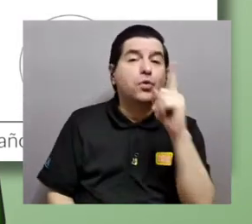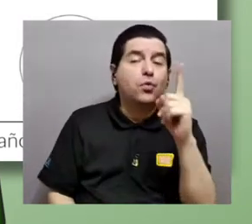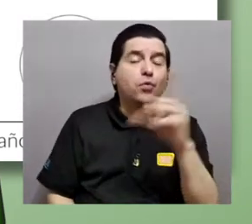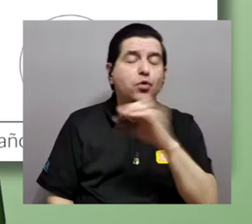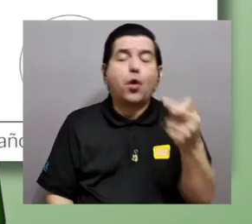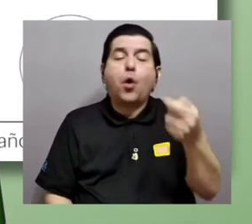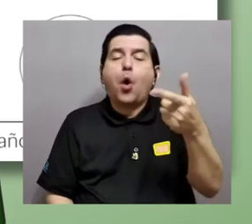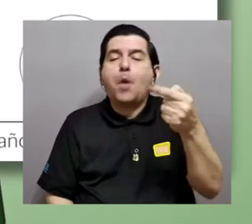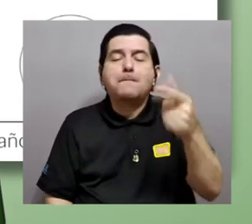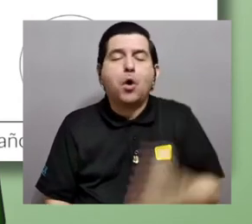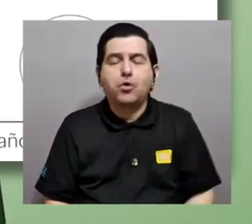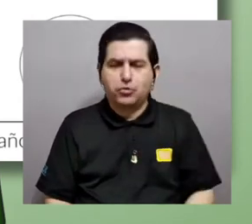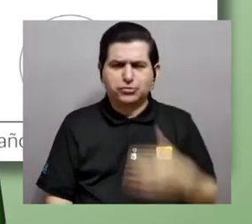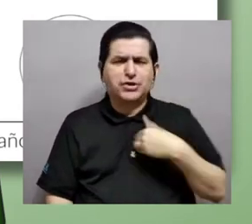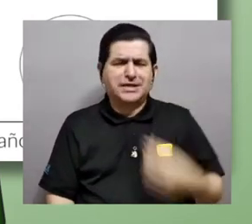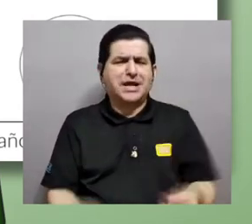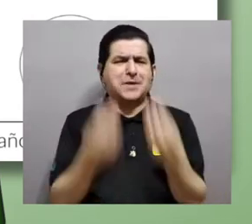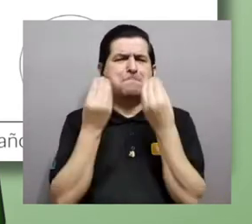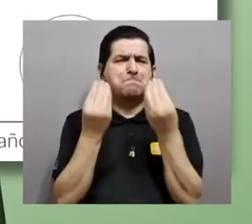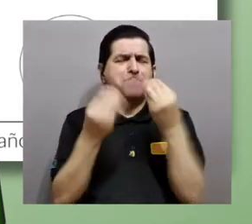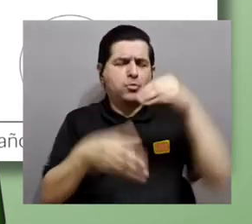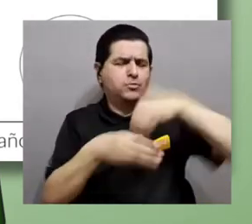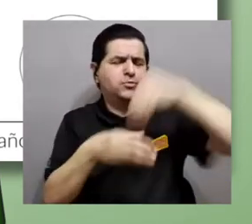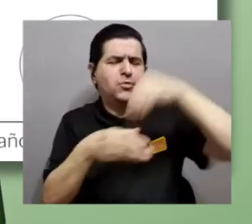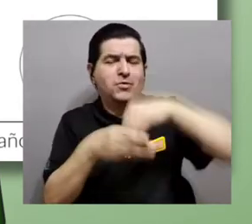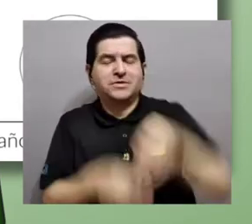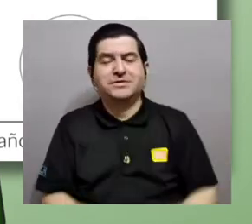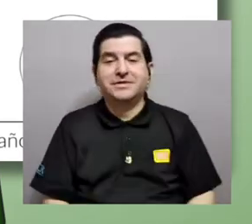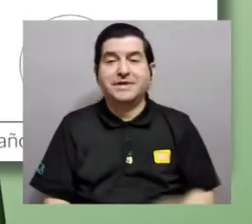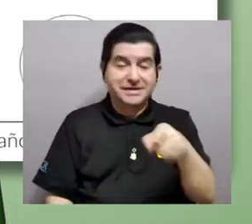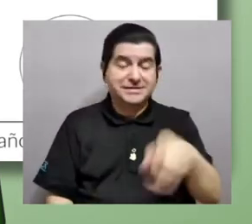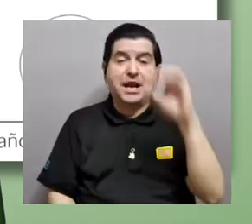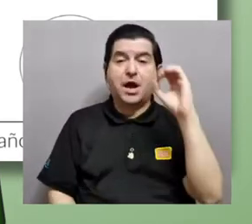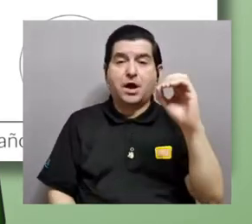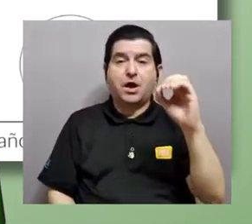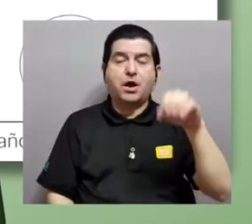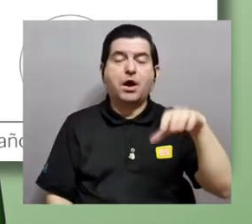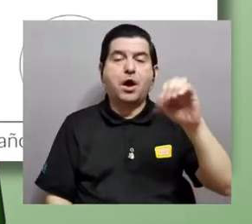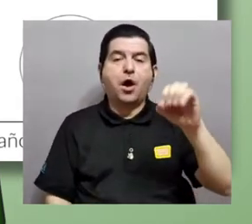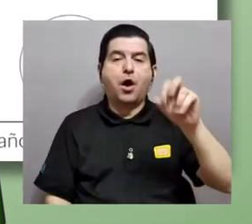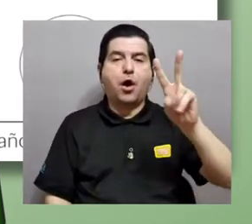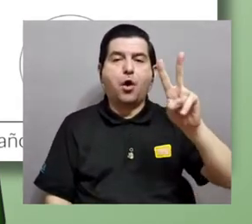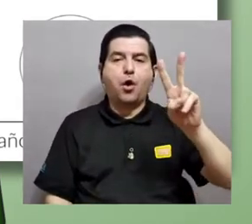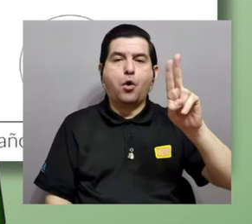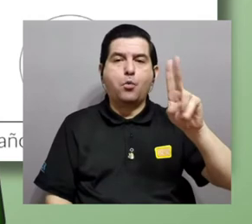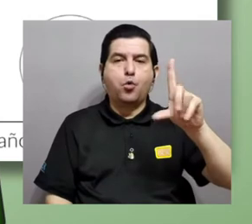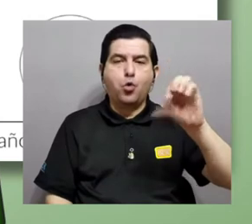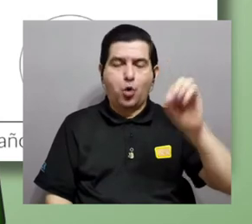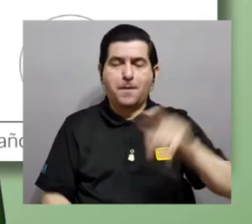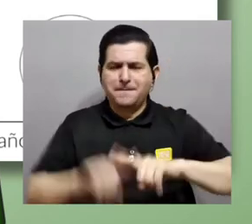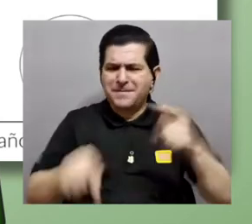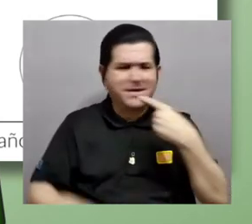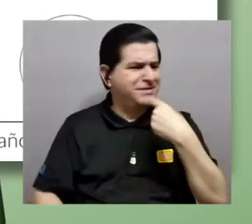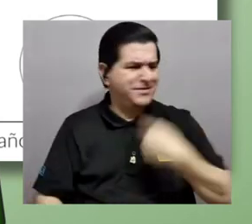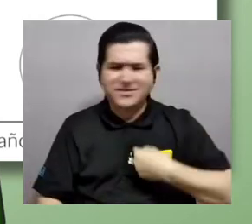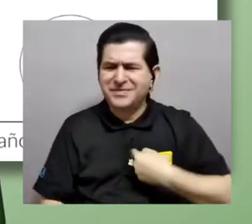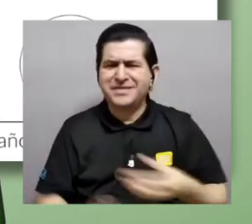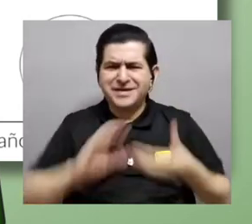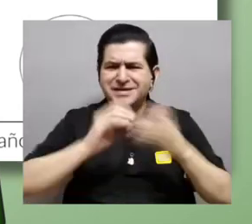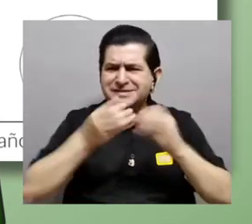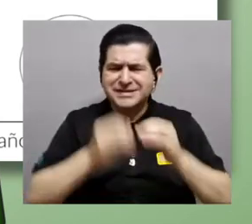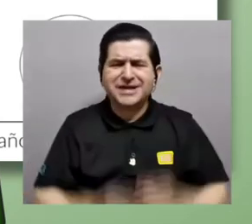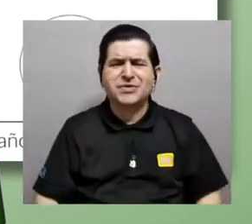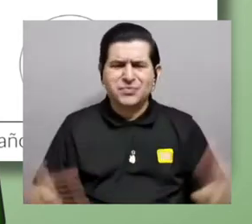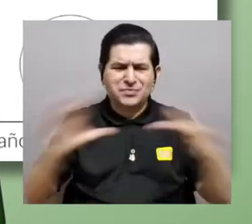gametos muy ricos en nutrientes que llamamos óvulos. Pero esto no nos dice por qué el número de sexos se